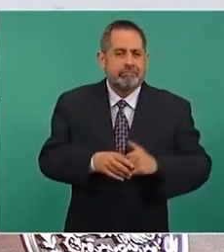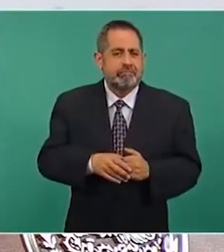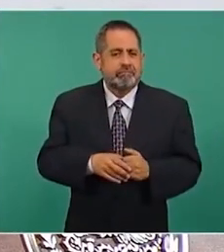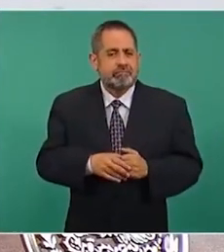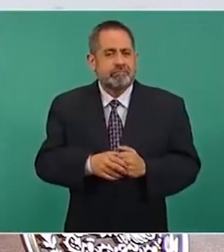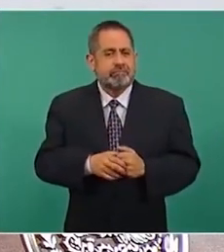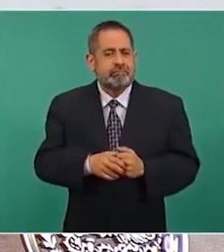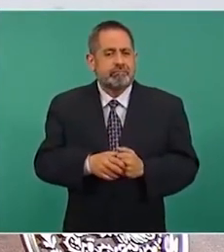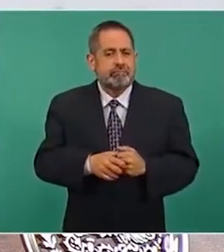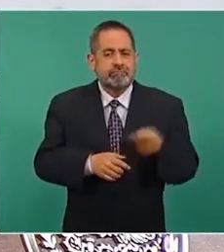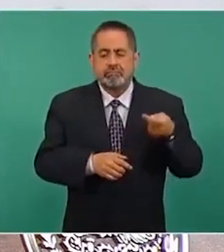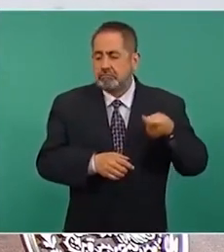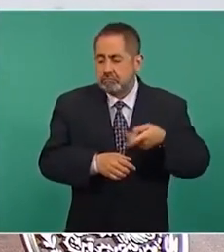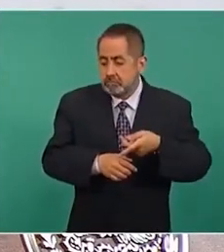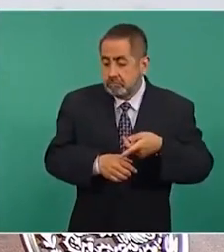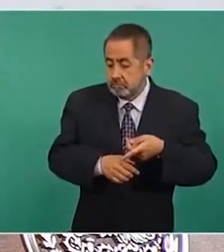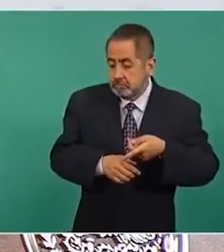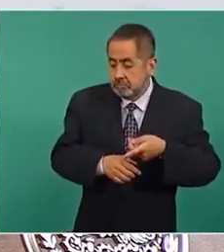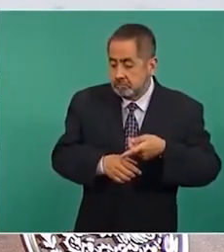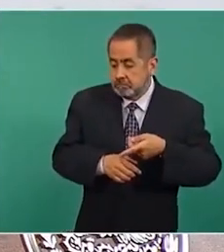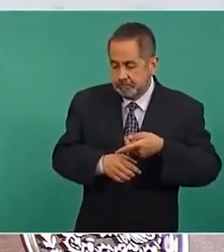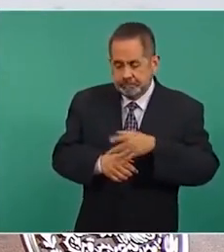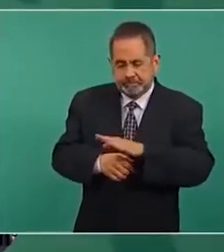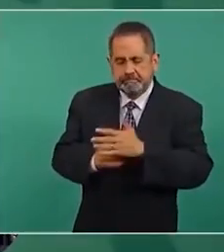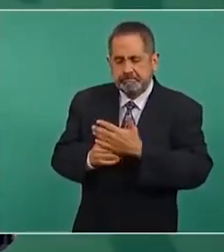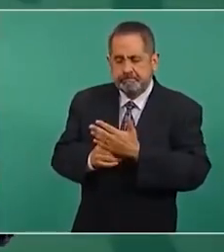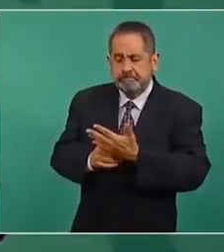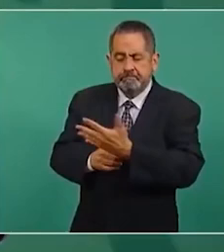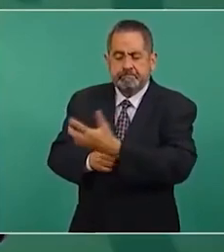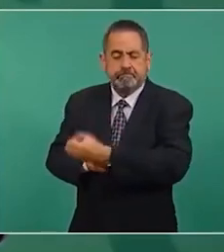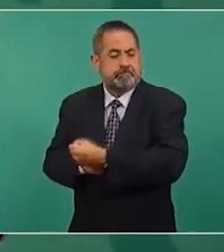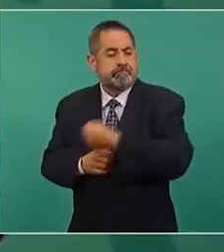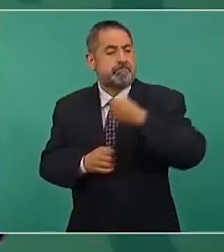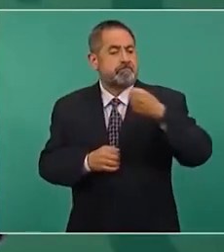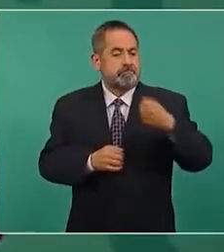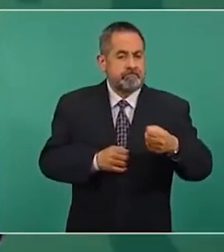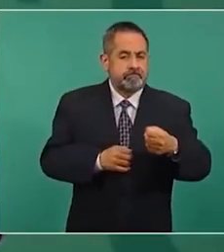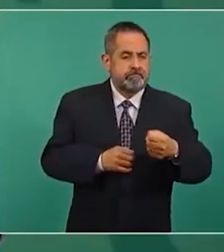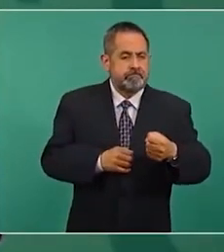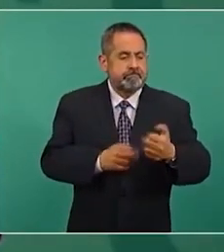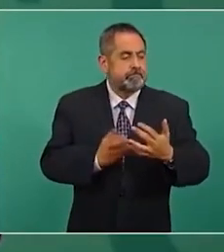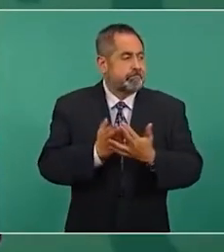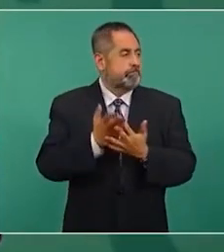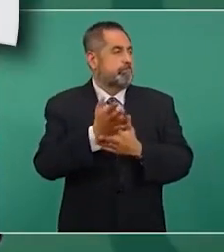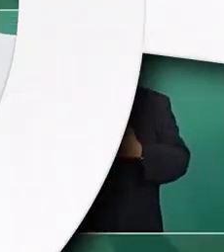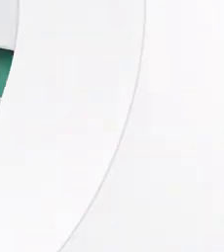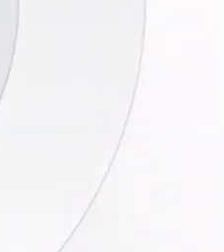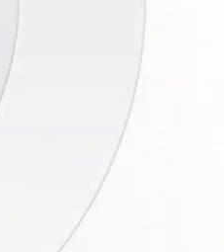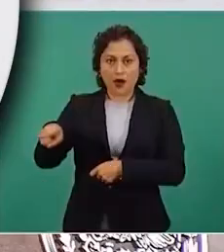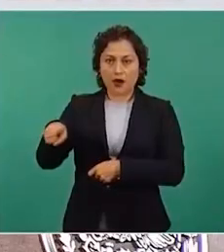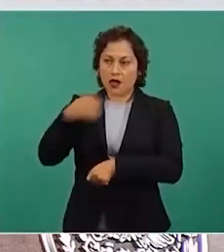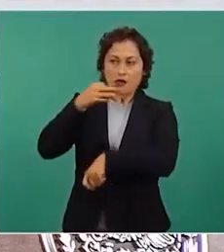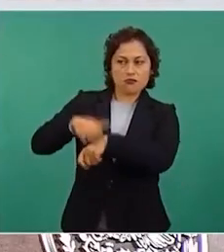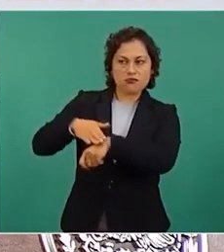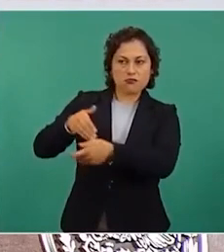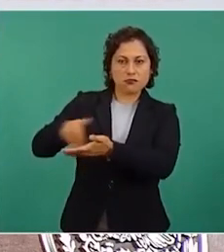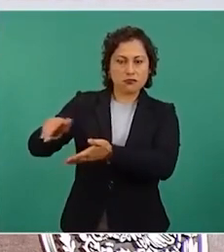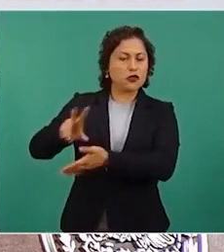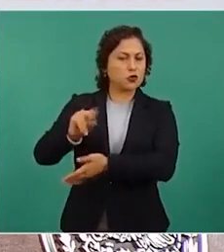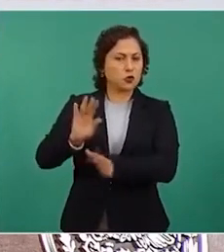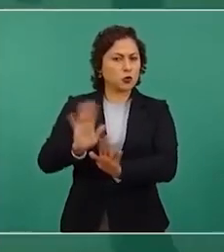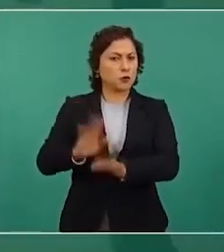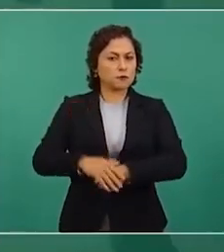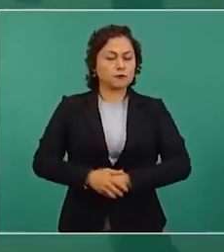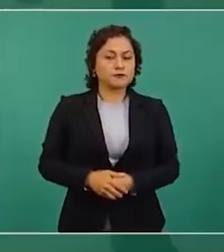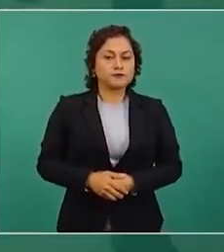te va a acomodar te vas a colar lo otro es